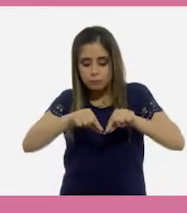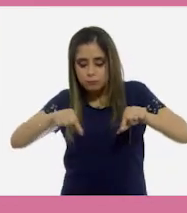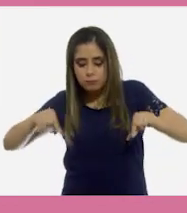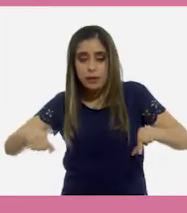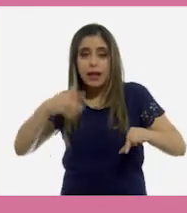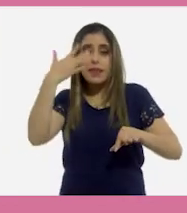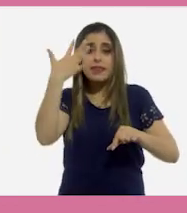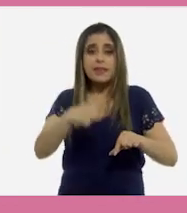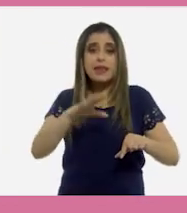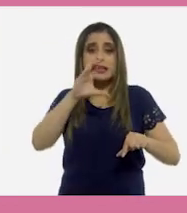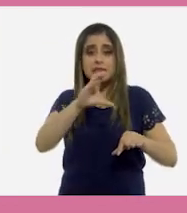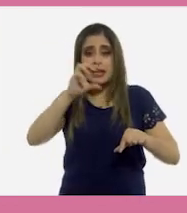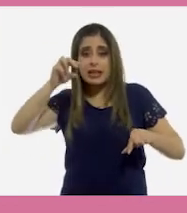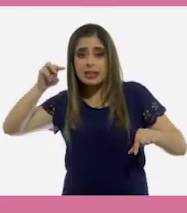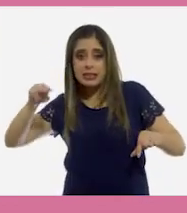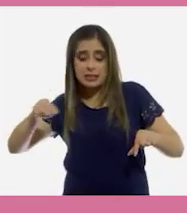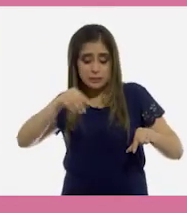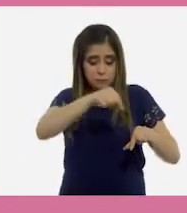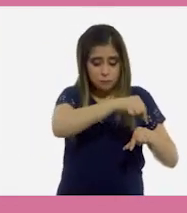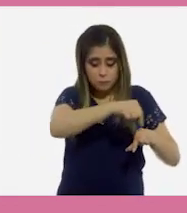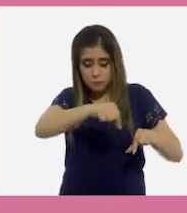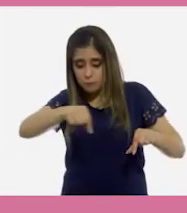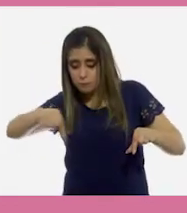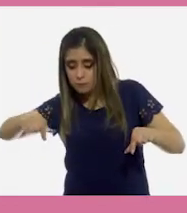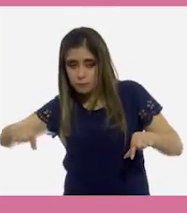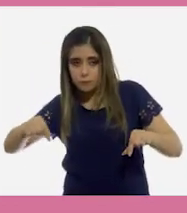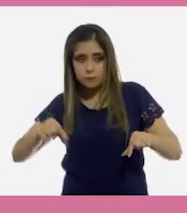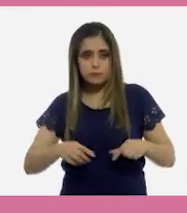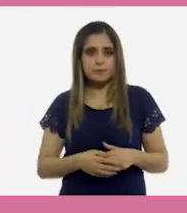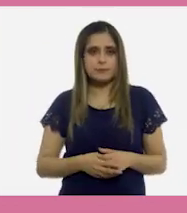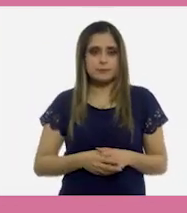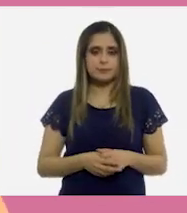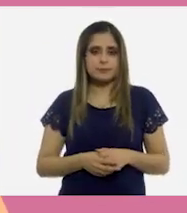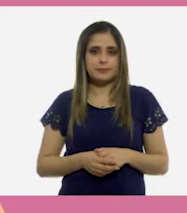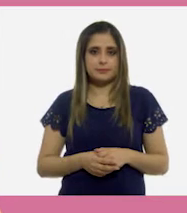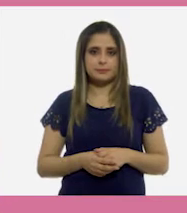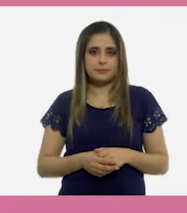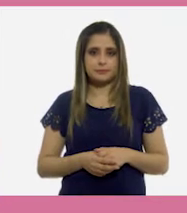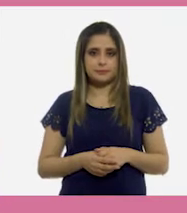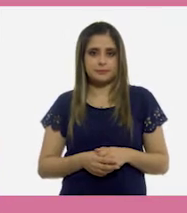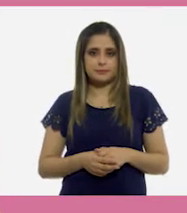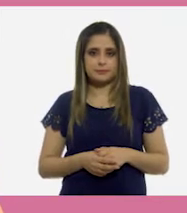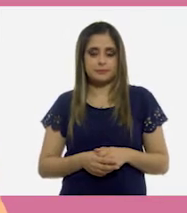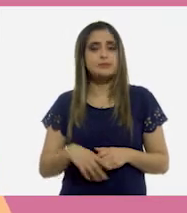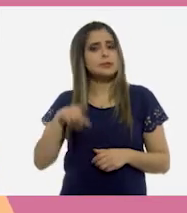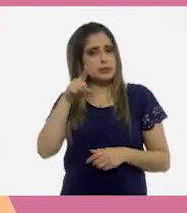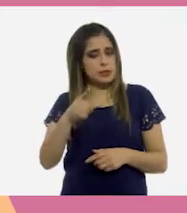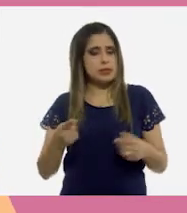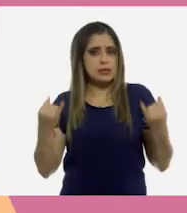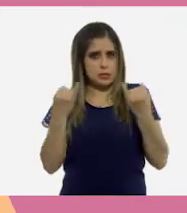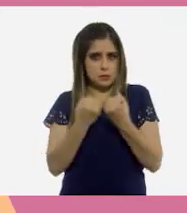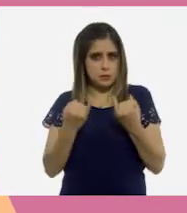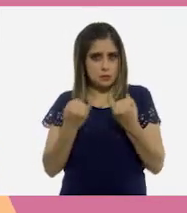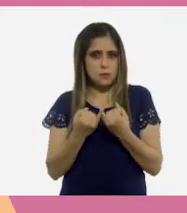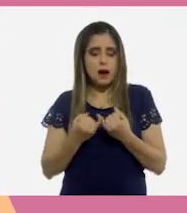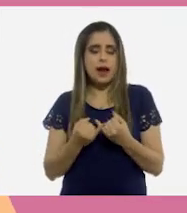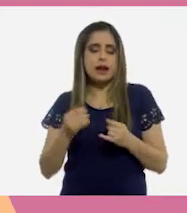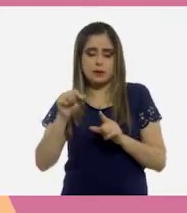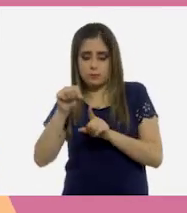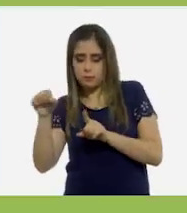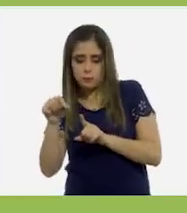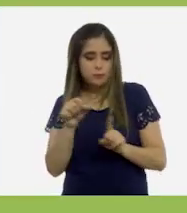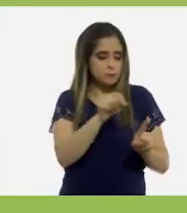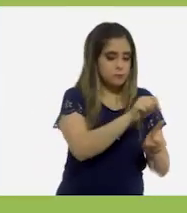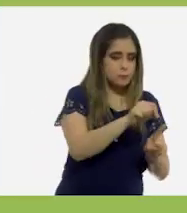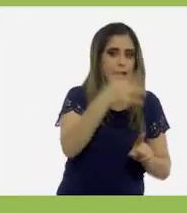10 centímetros de largo, partiendo de abajo hacia arriba. Repite el paso anterior del otro lado de